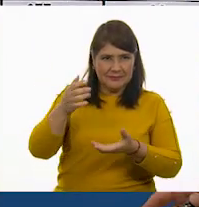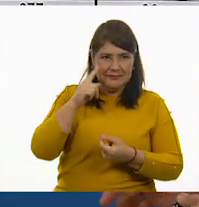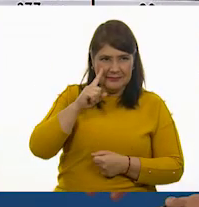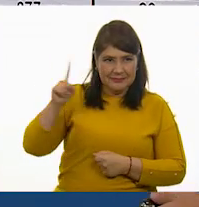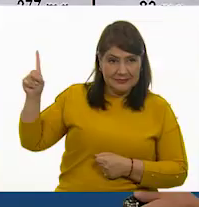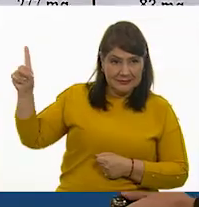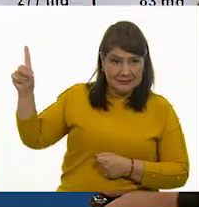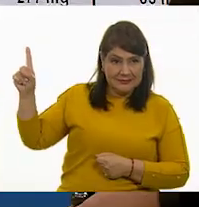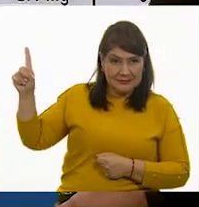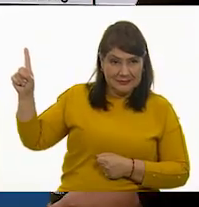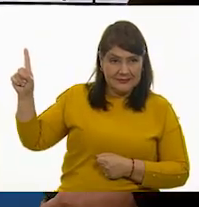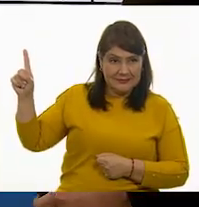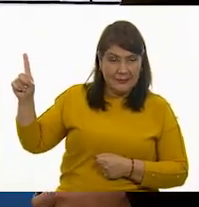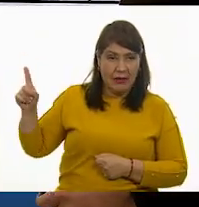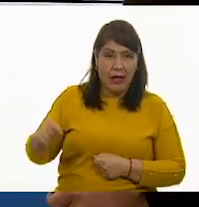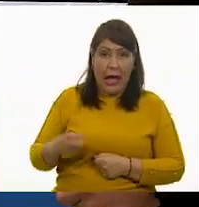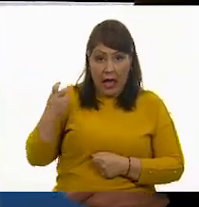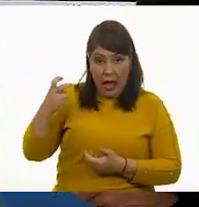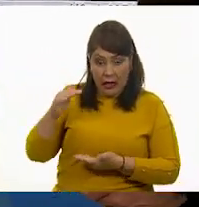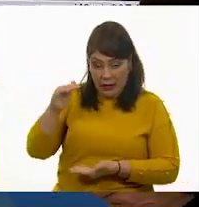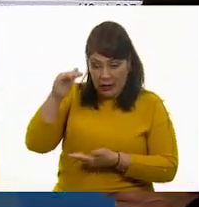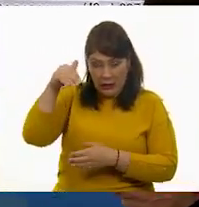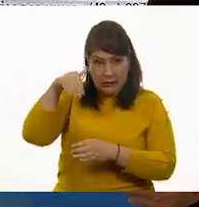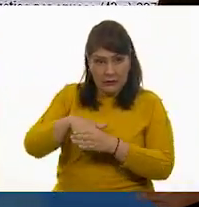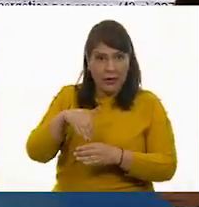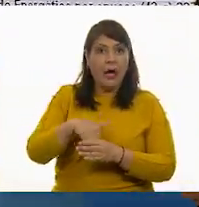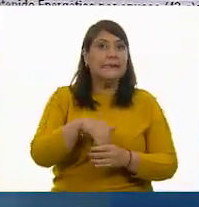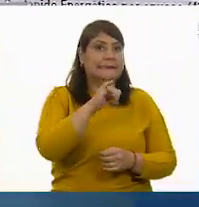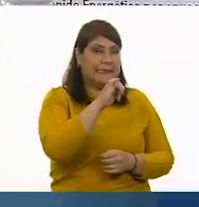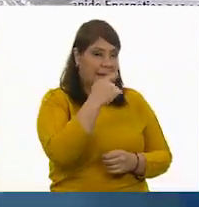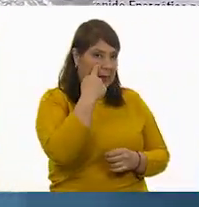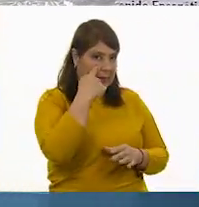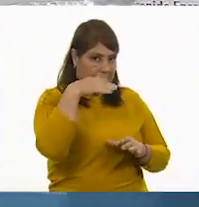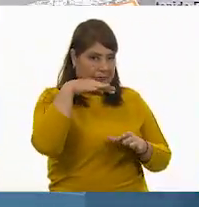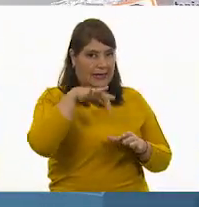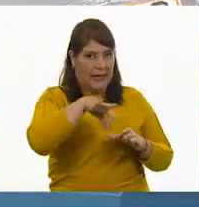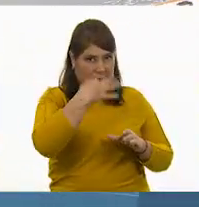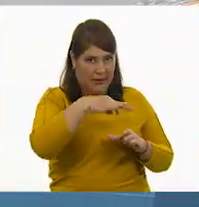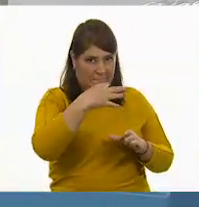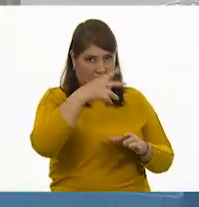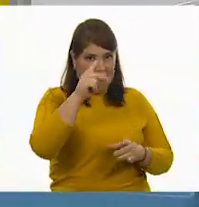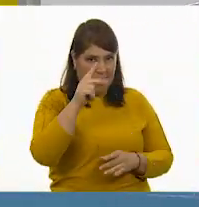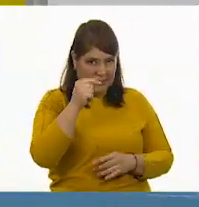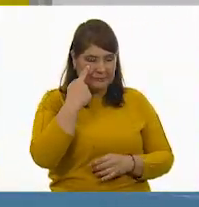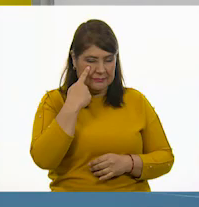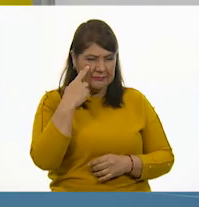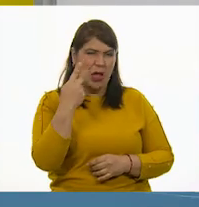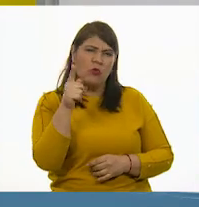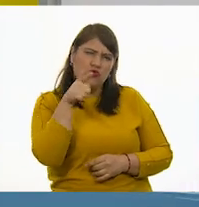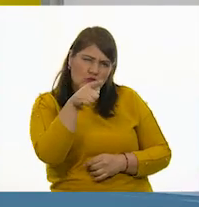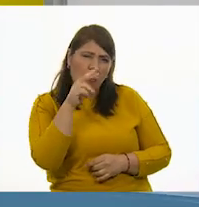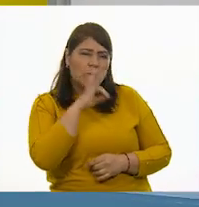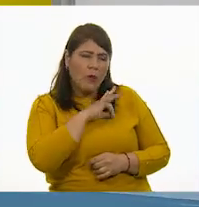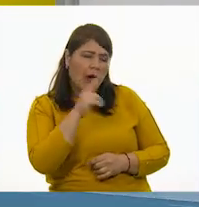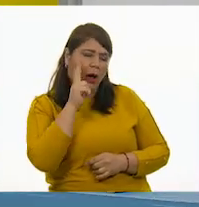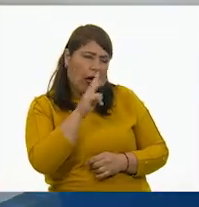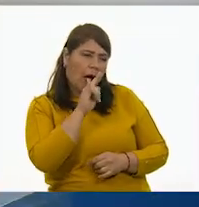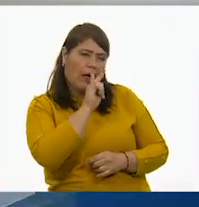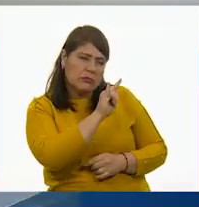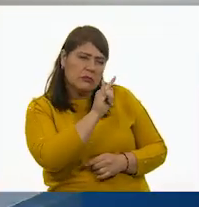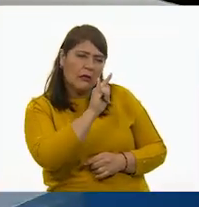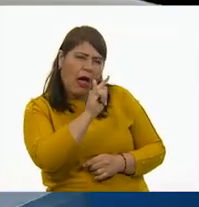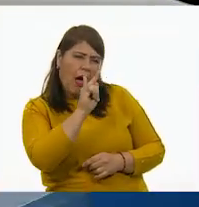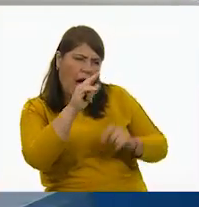¿Ya bolsita? Ve nada más. es la bolsita? Una bolsita de papas. Pero en ella vamos a poder ir detectando cada una de las